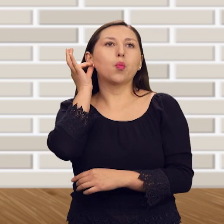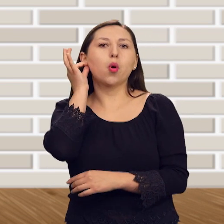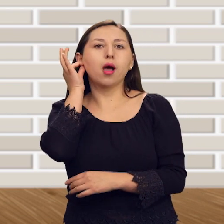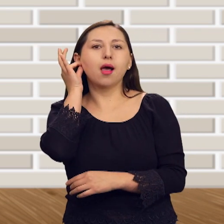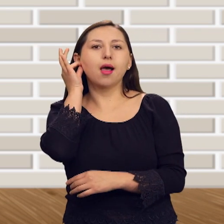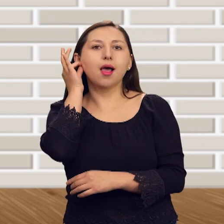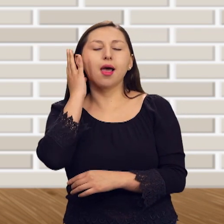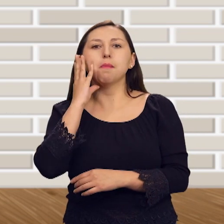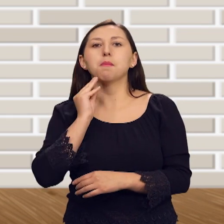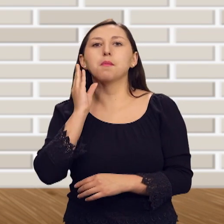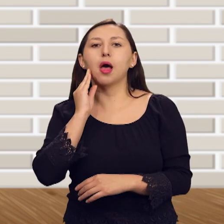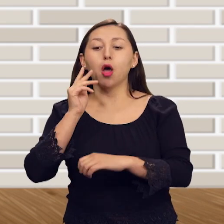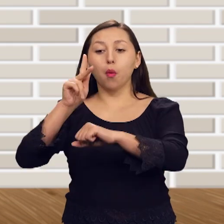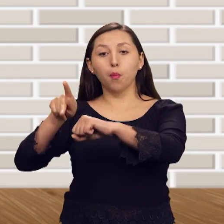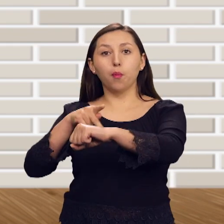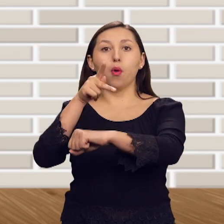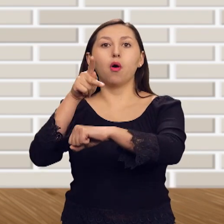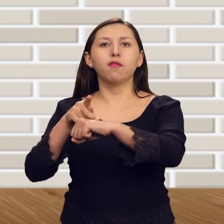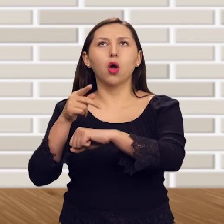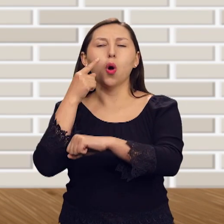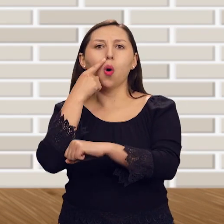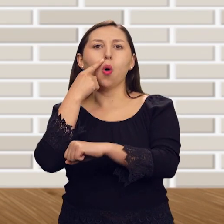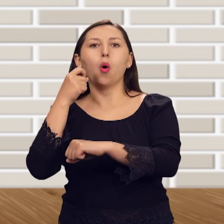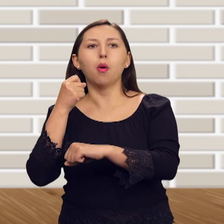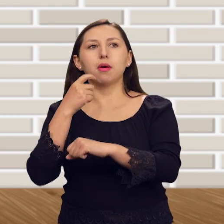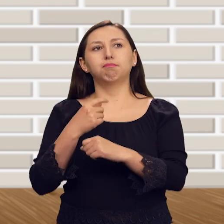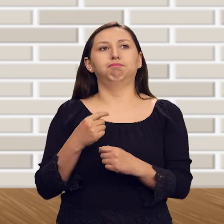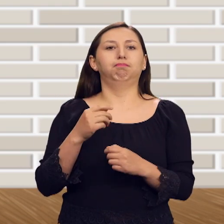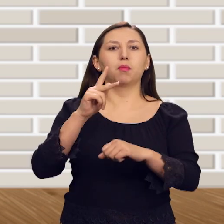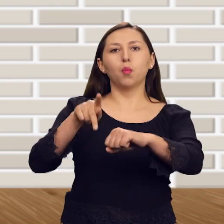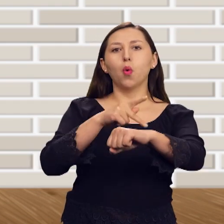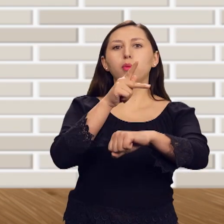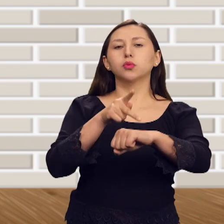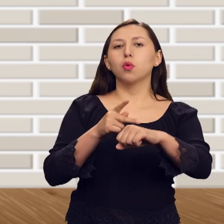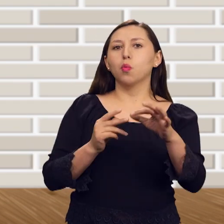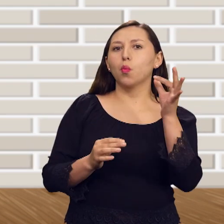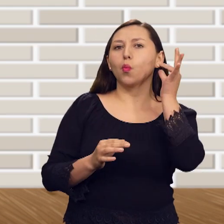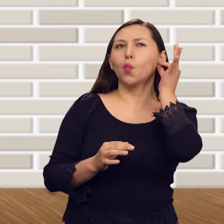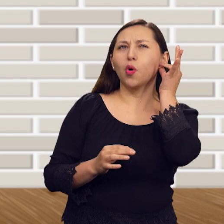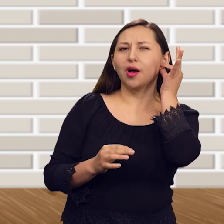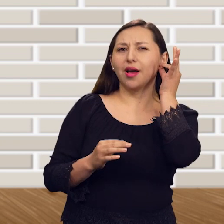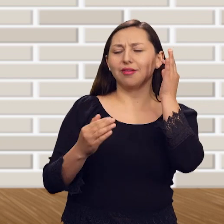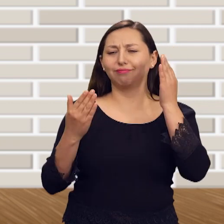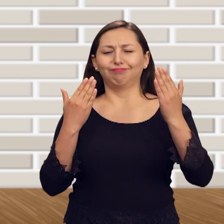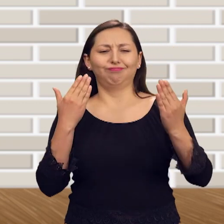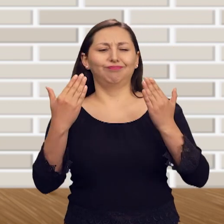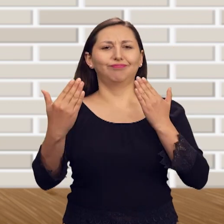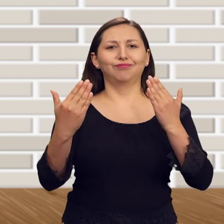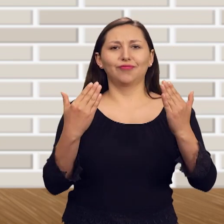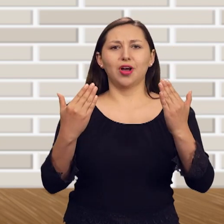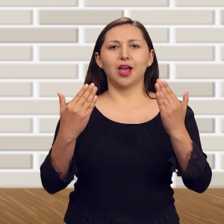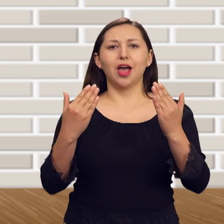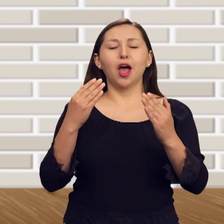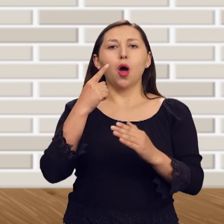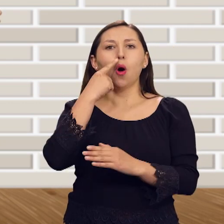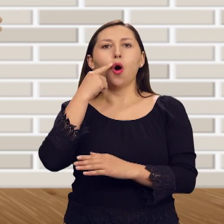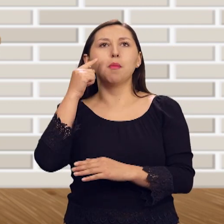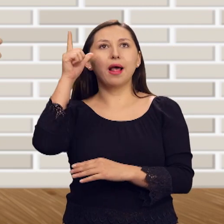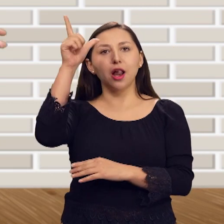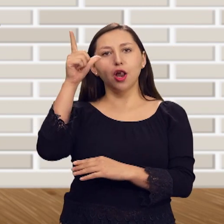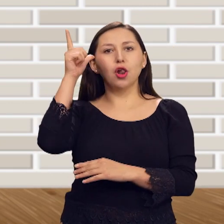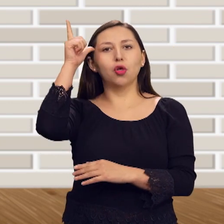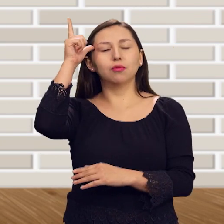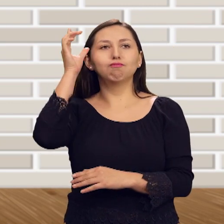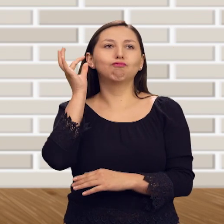profesiones para hombres y otras para mujeres. Que los hombres son más racionales y las mujeres más sensibles. Hay